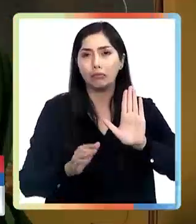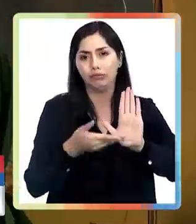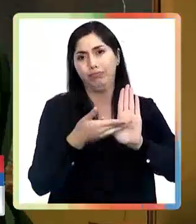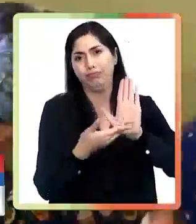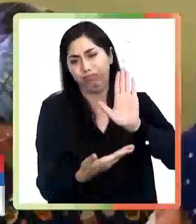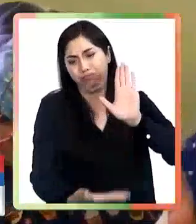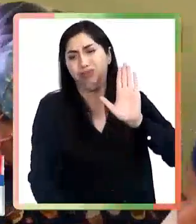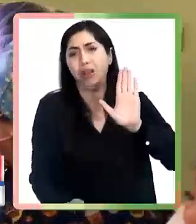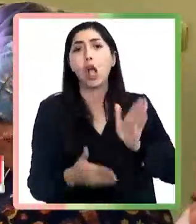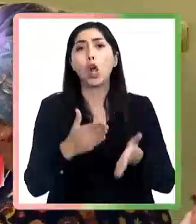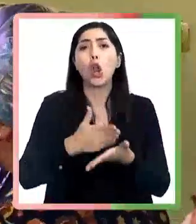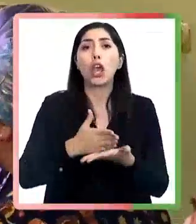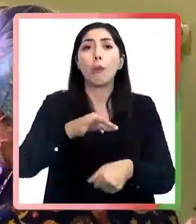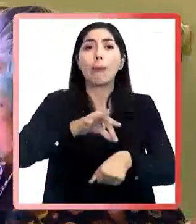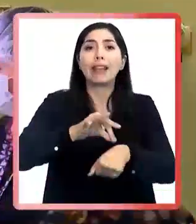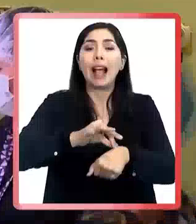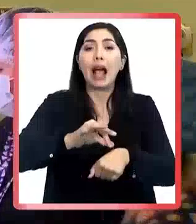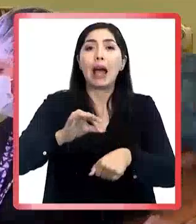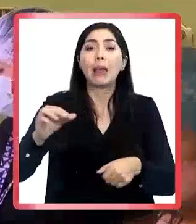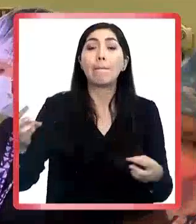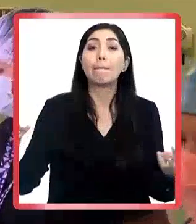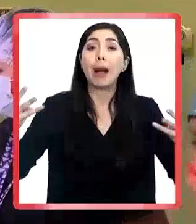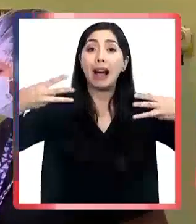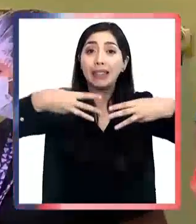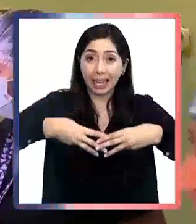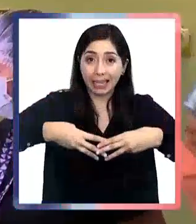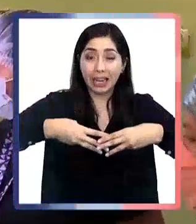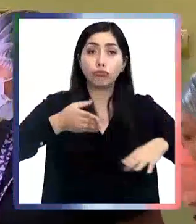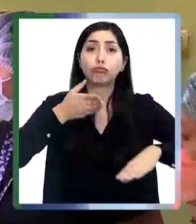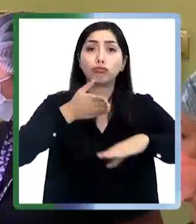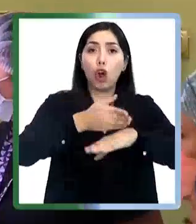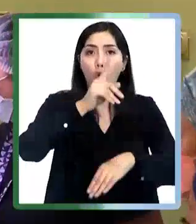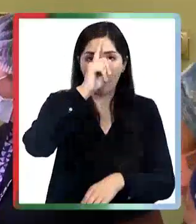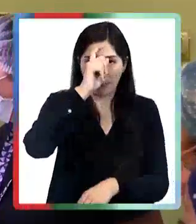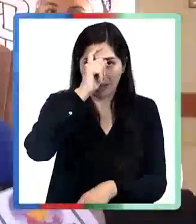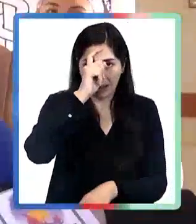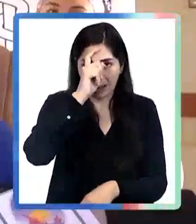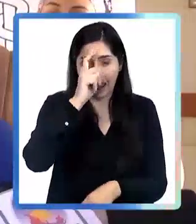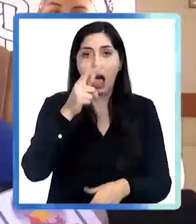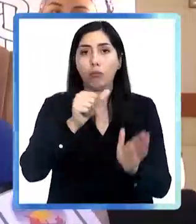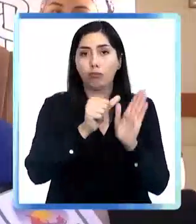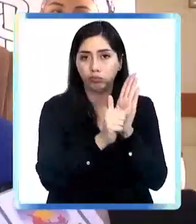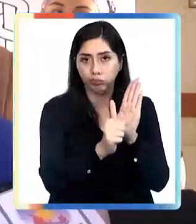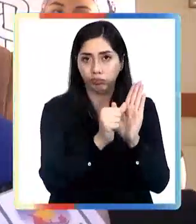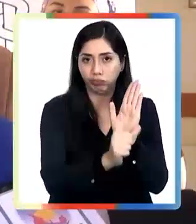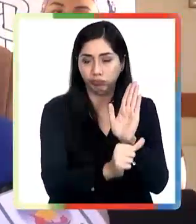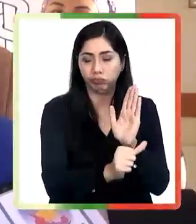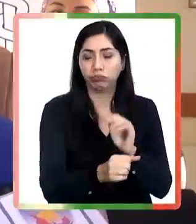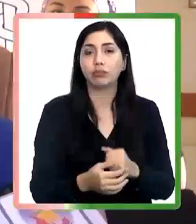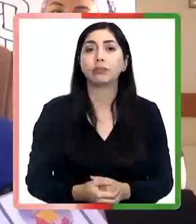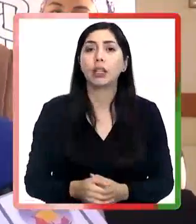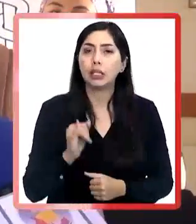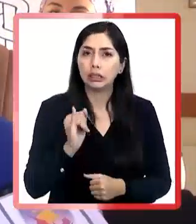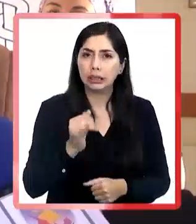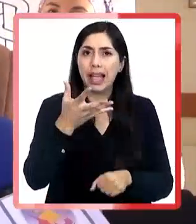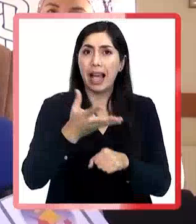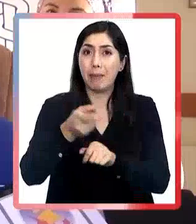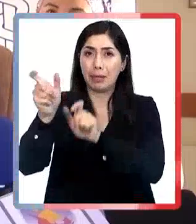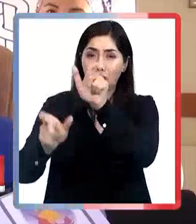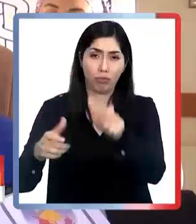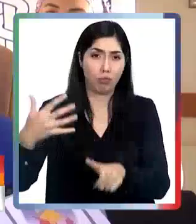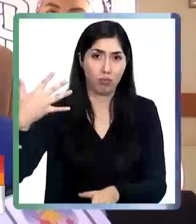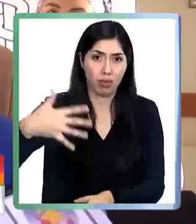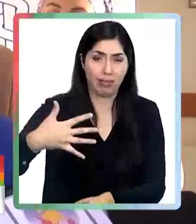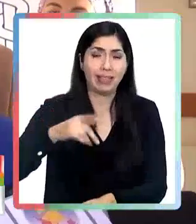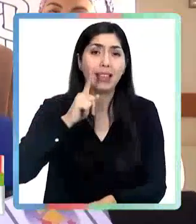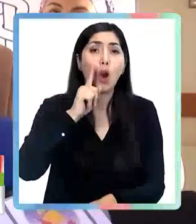El colegio médico de Magallanes realizó una ronda quirúrgica en el hospital clínico. Si bien son nueve pacientes, son relevantes porque se suma todo